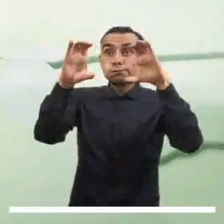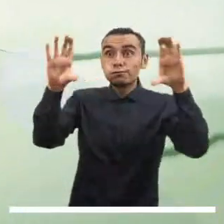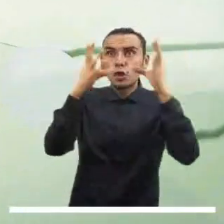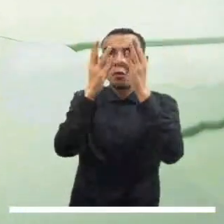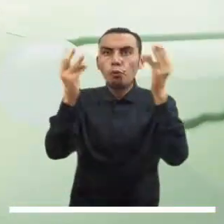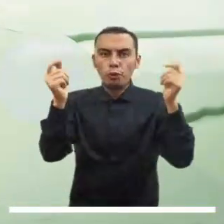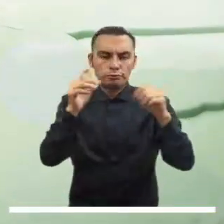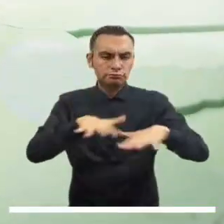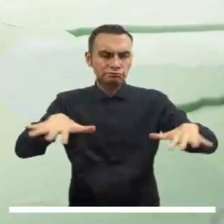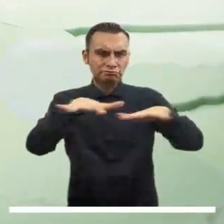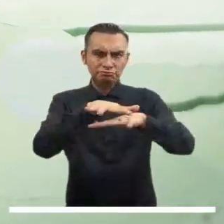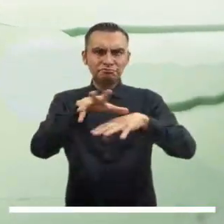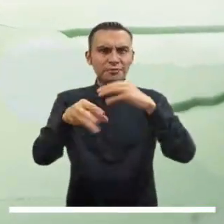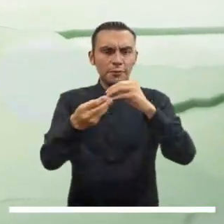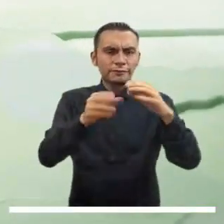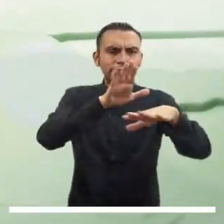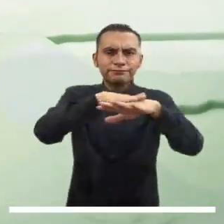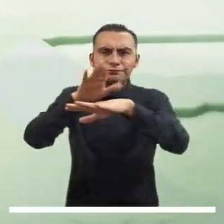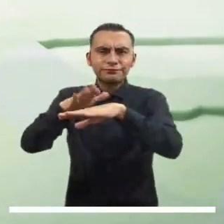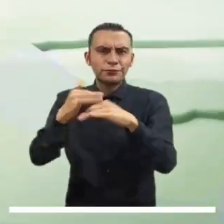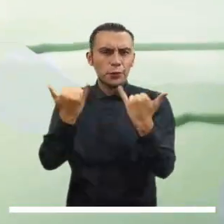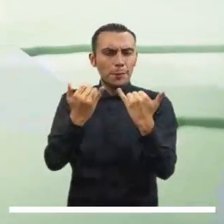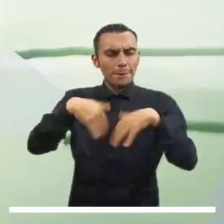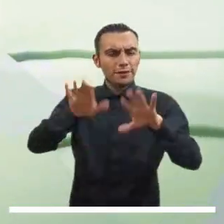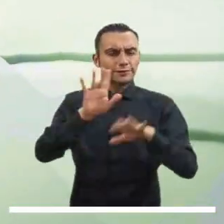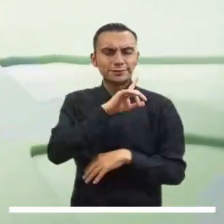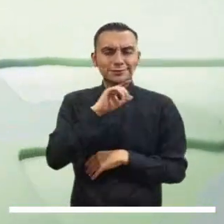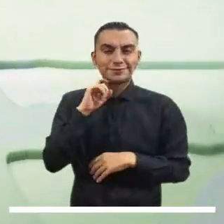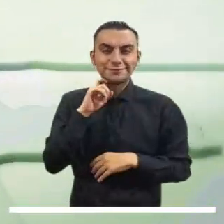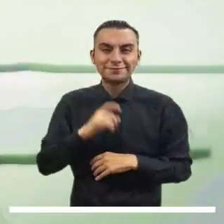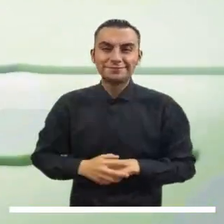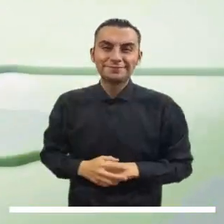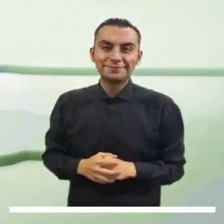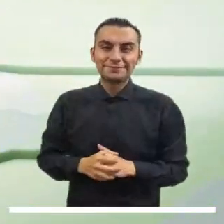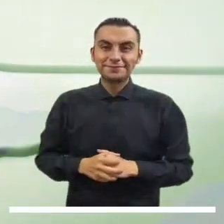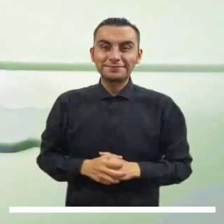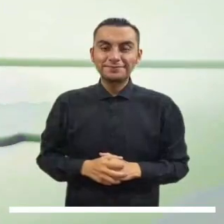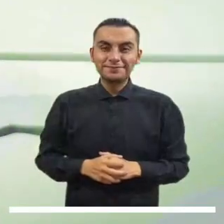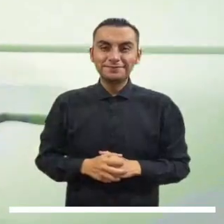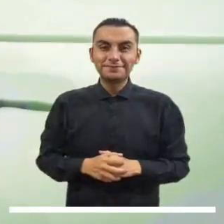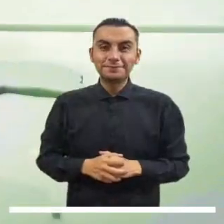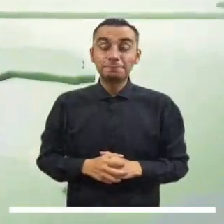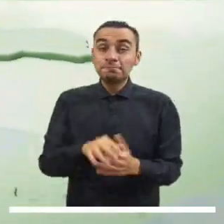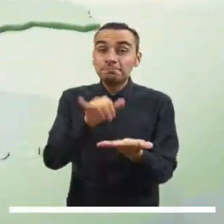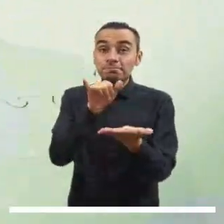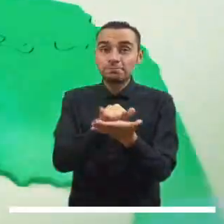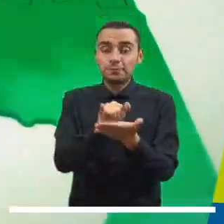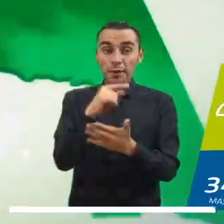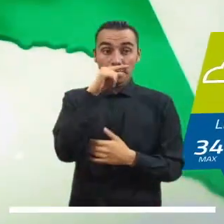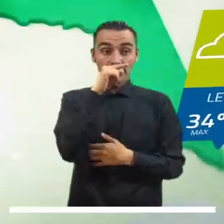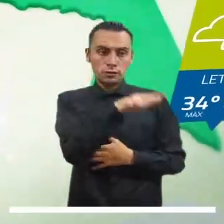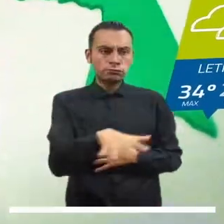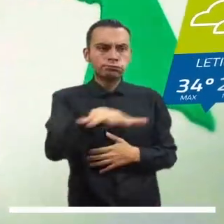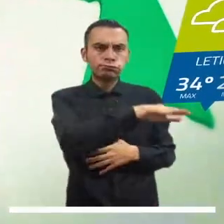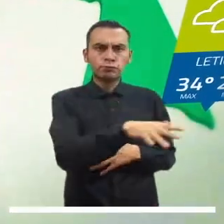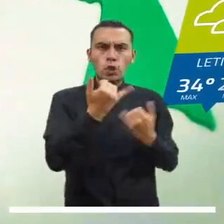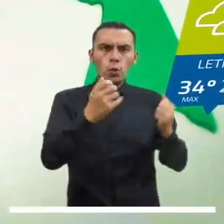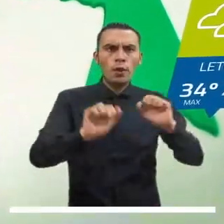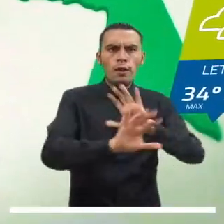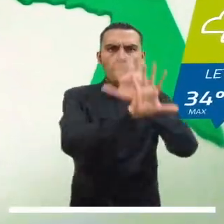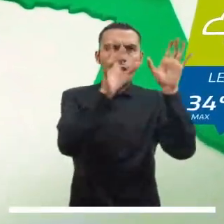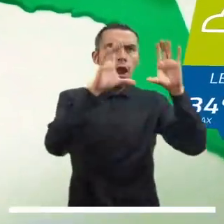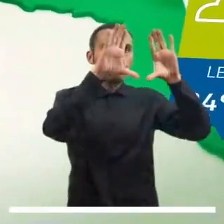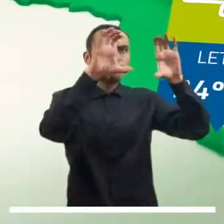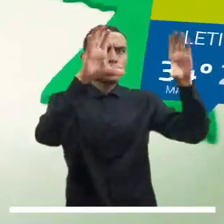donde además se calculan condiciones secas predominantes. De igual manera, la Amazonía colombiana despierta con poca